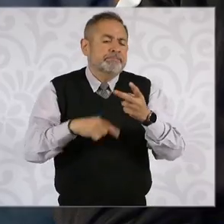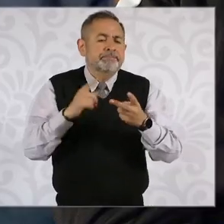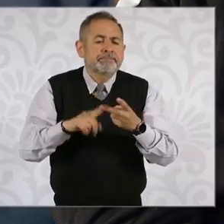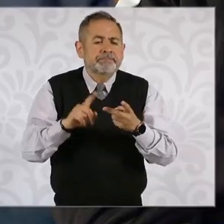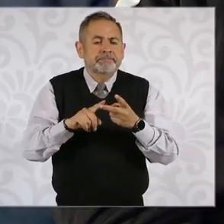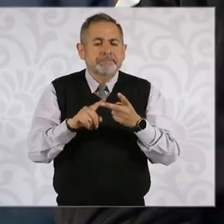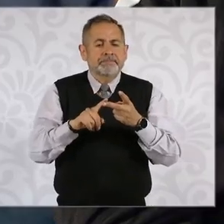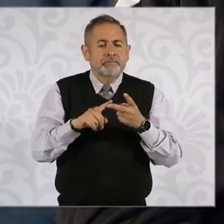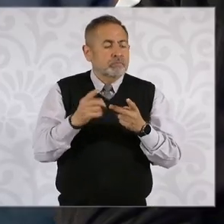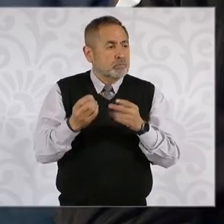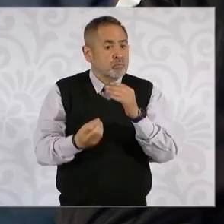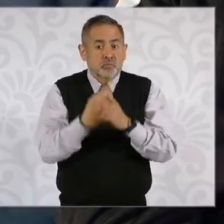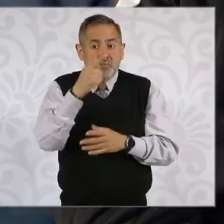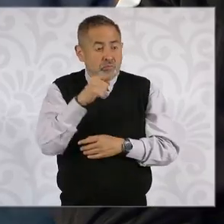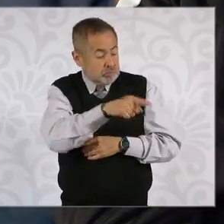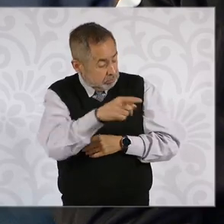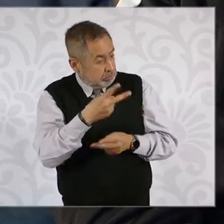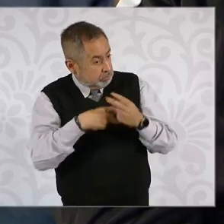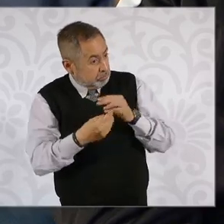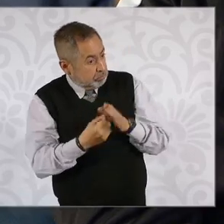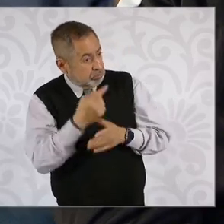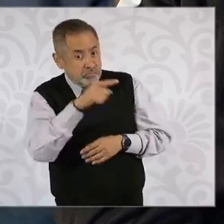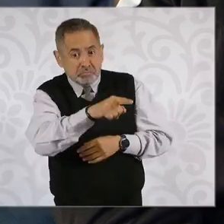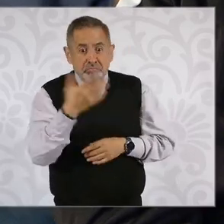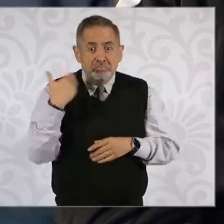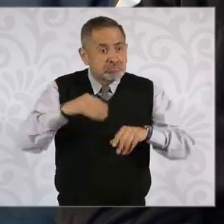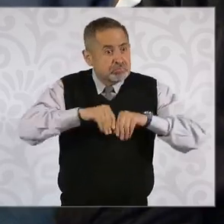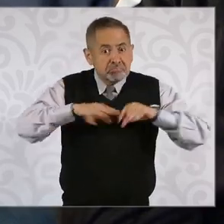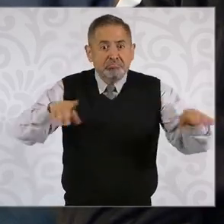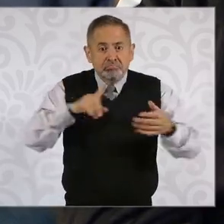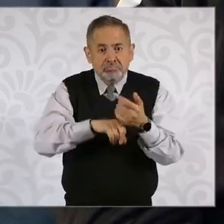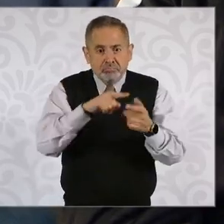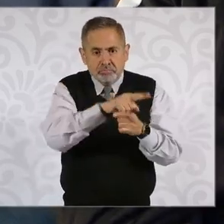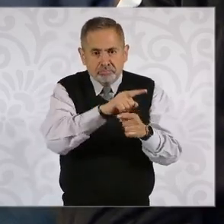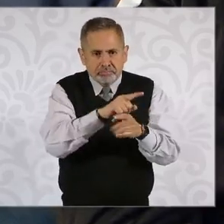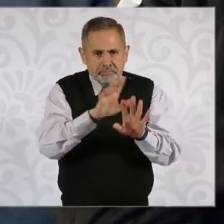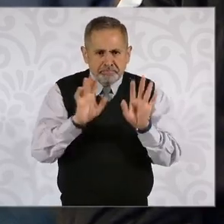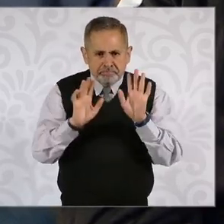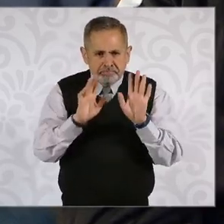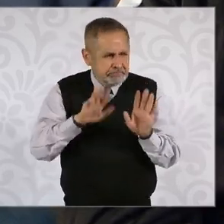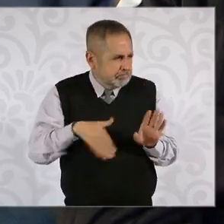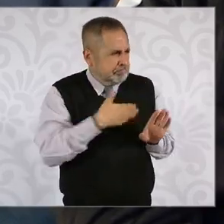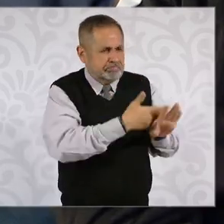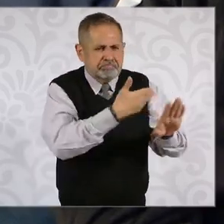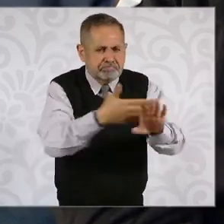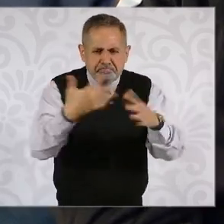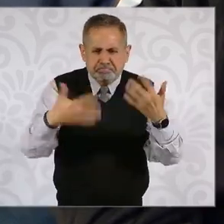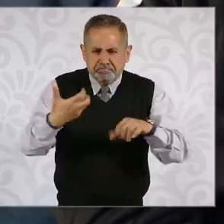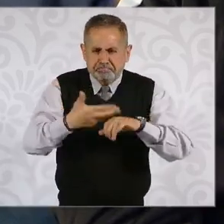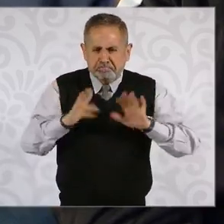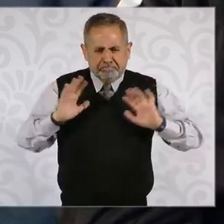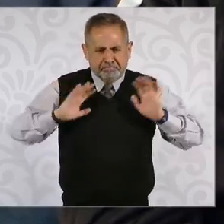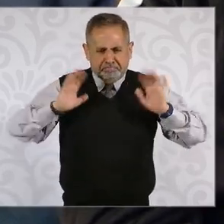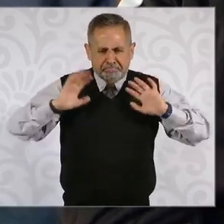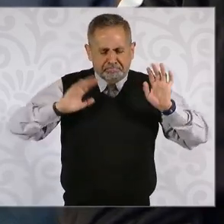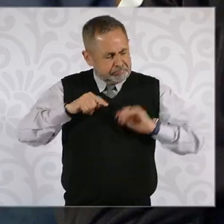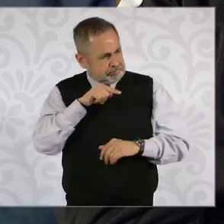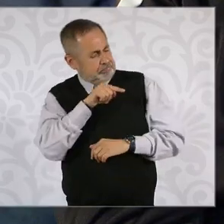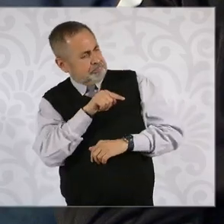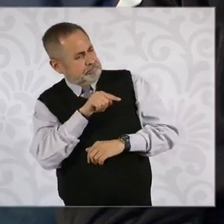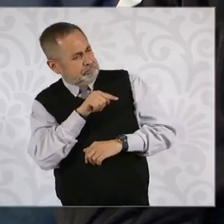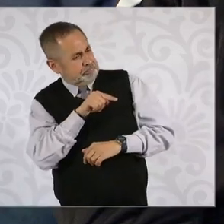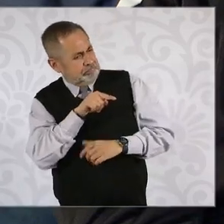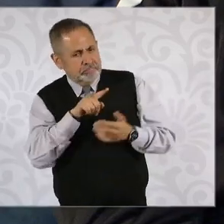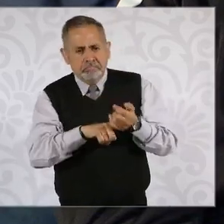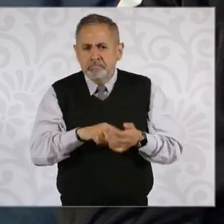nuevo producto emergente que sacó la industria. No estoy en contra de ninguna empresa, pero no